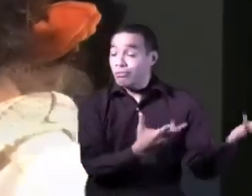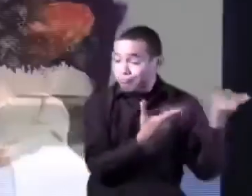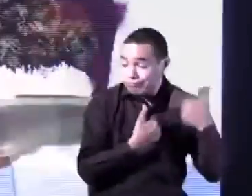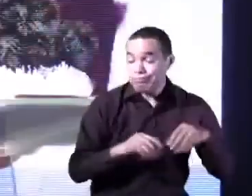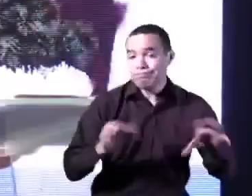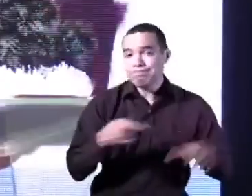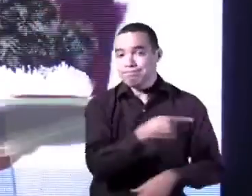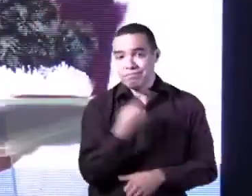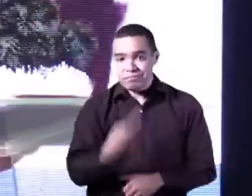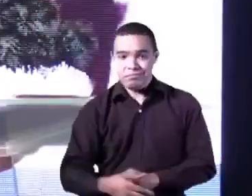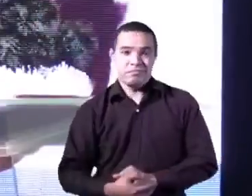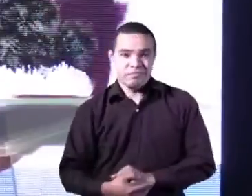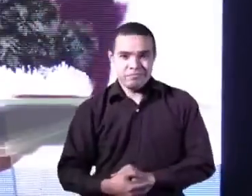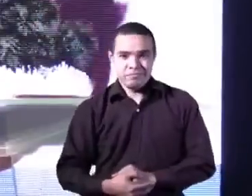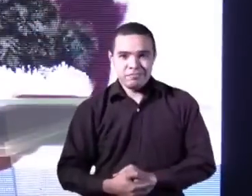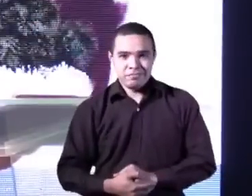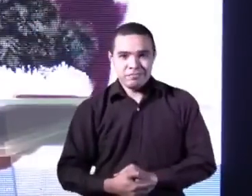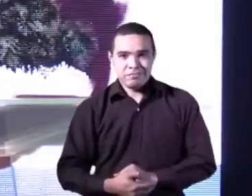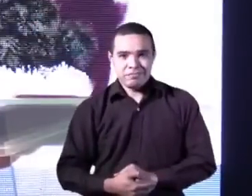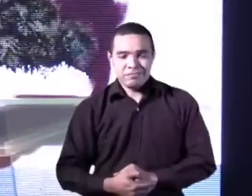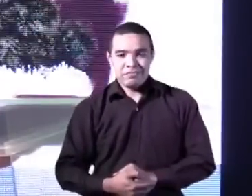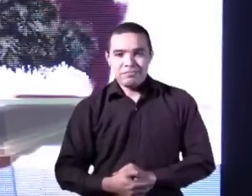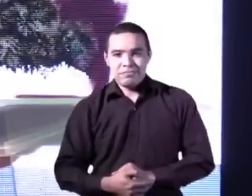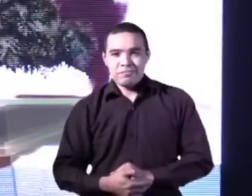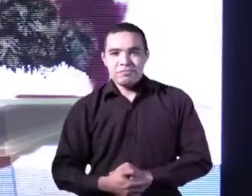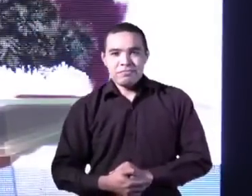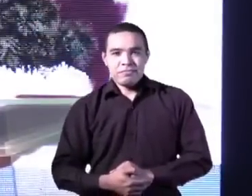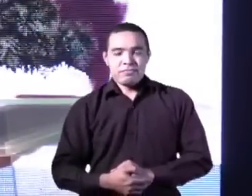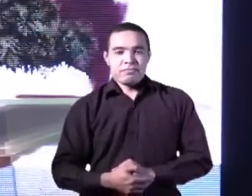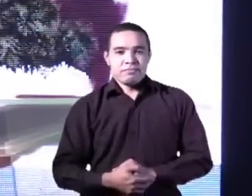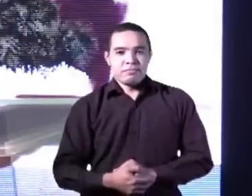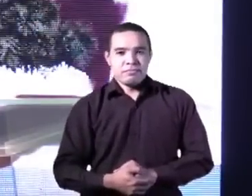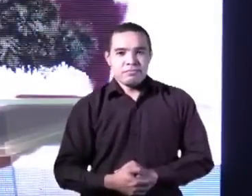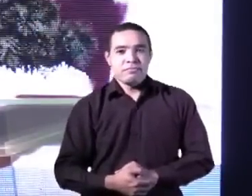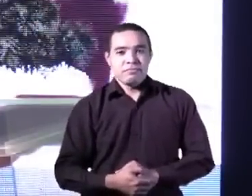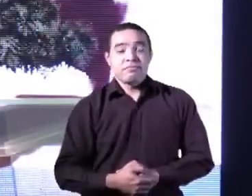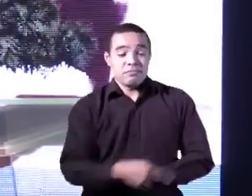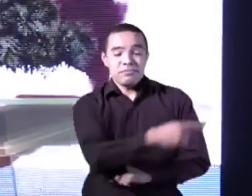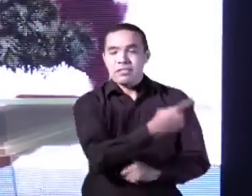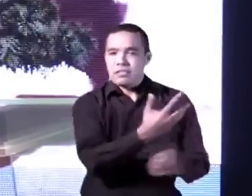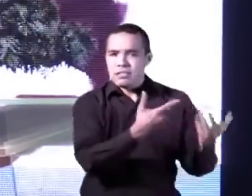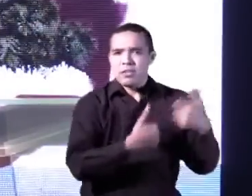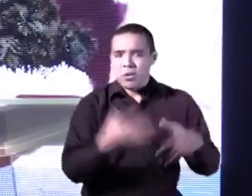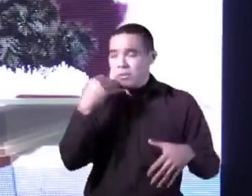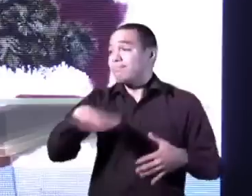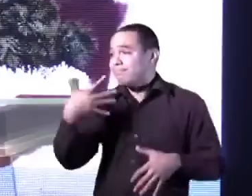no lo matara.